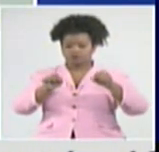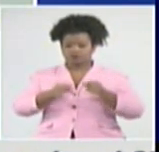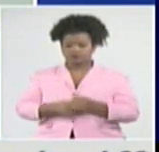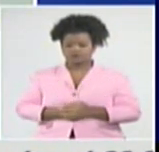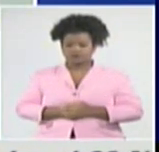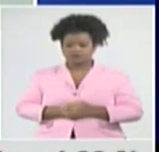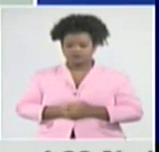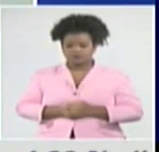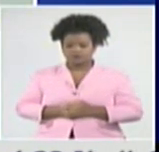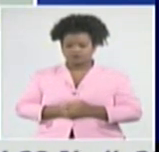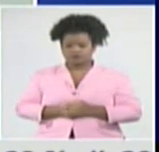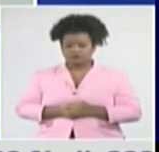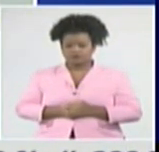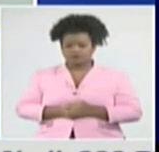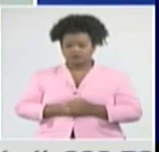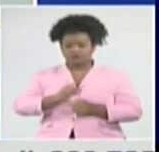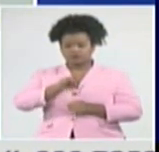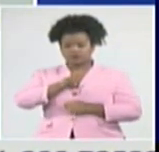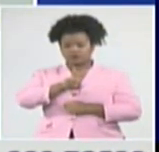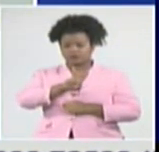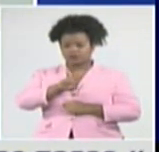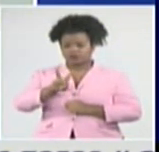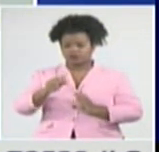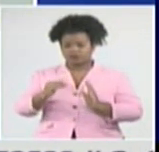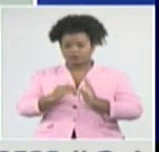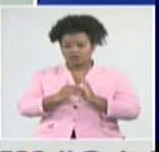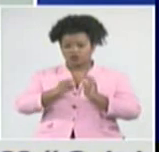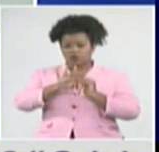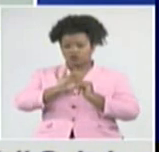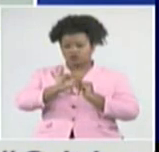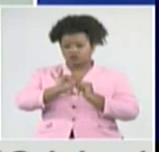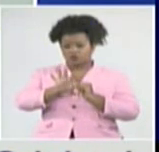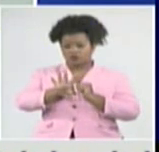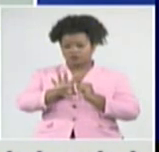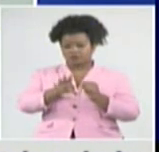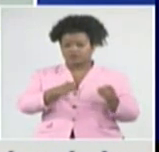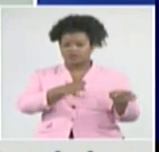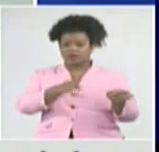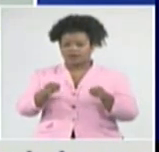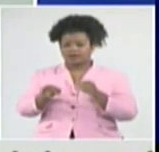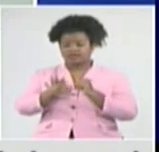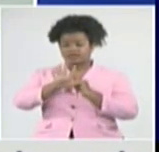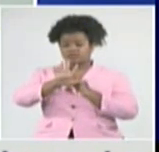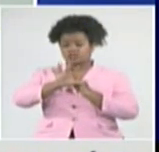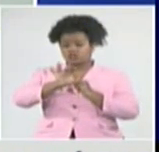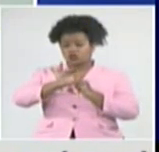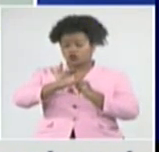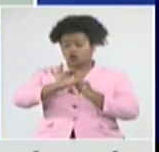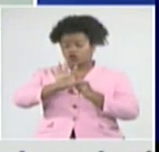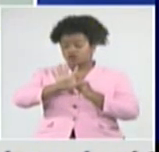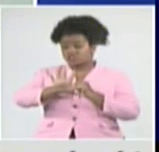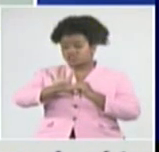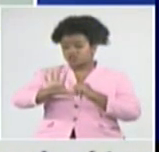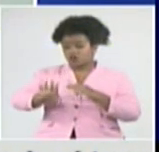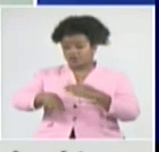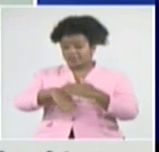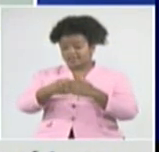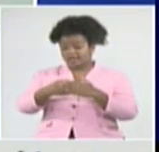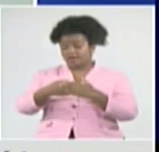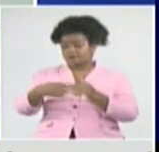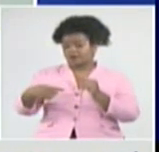122.474. Y en los últimos 5 días, por debajo de 7.000. Hoy, con